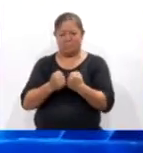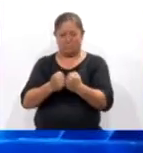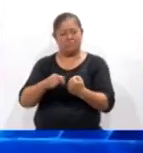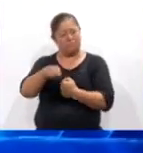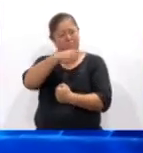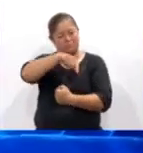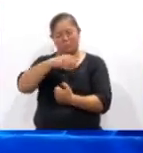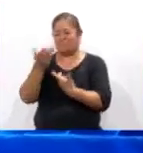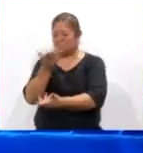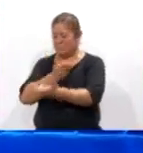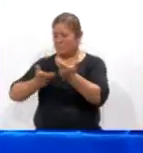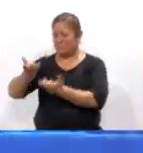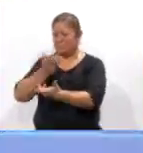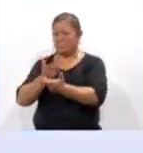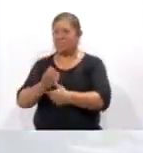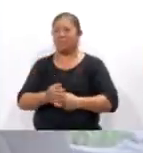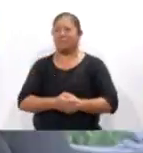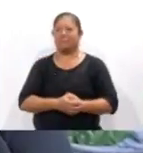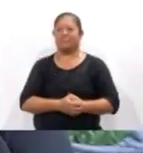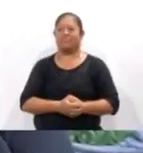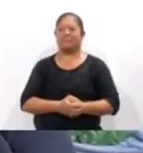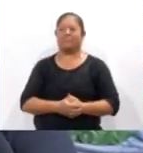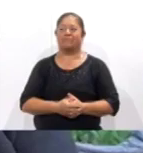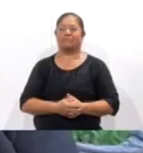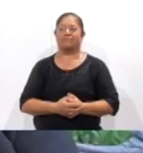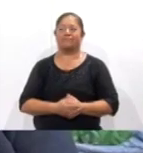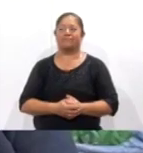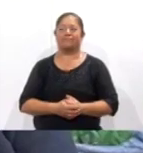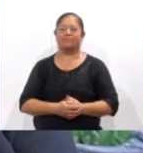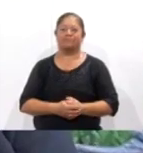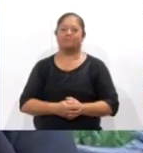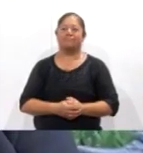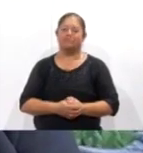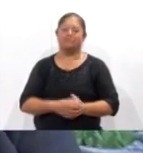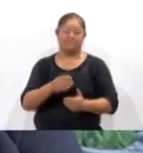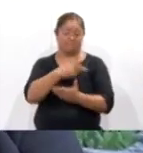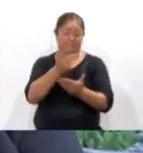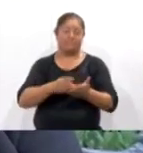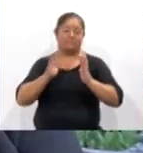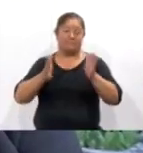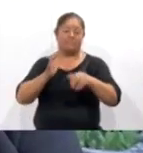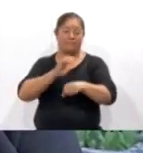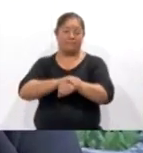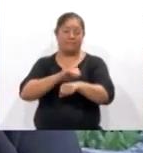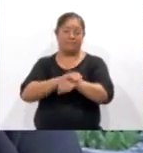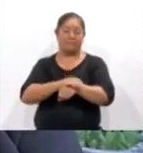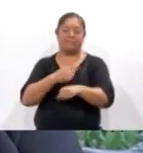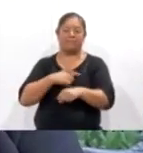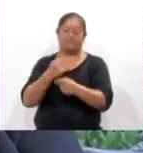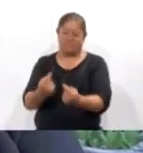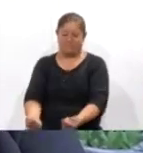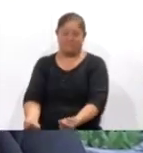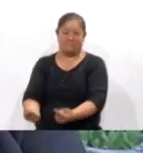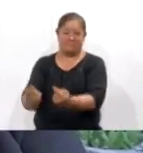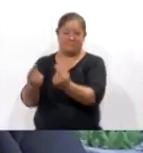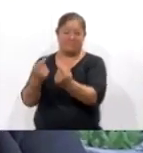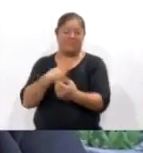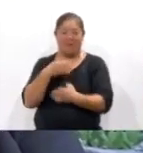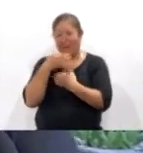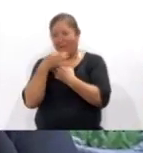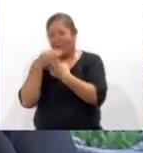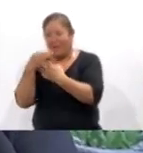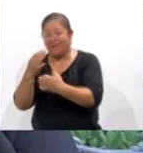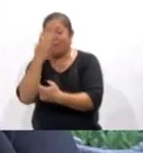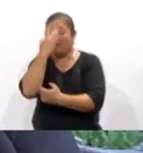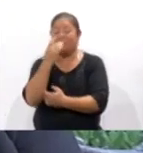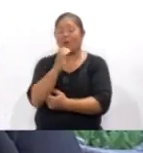convivencia con sus seres queridos. Sí, de hecho, ya teníamos un plan con amigos, porque, pues, niño había sido fascinado por la obra del mago de